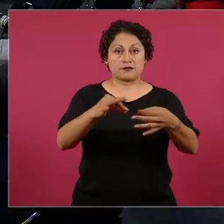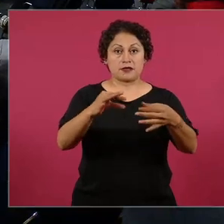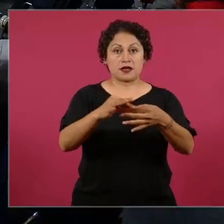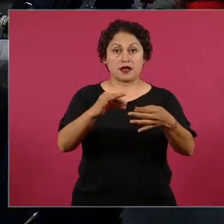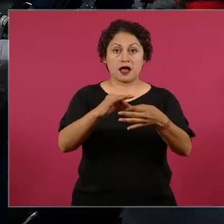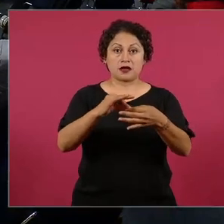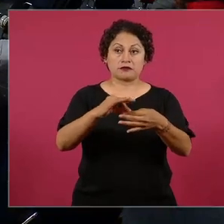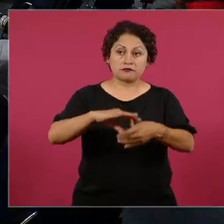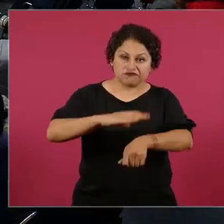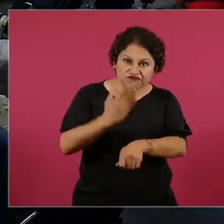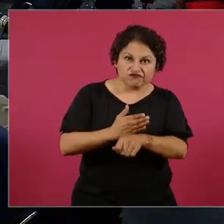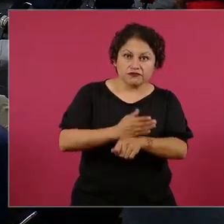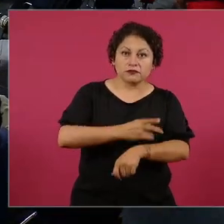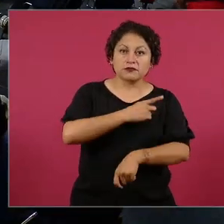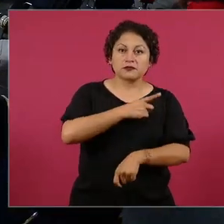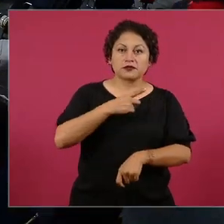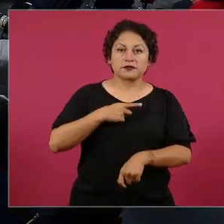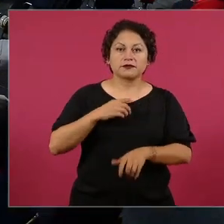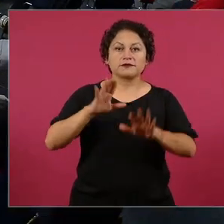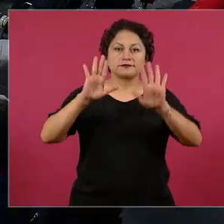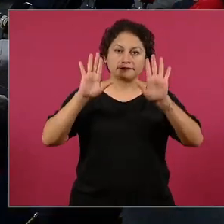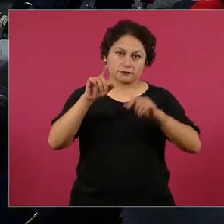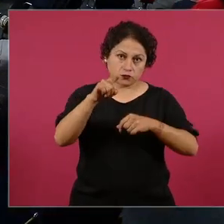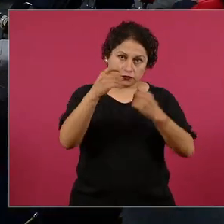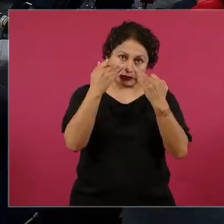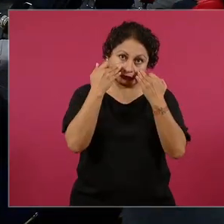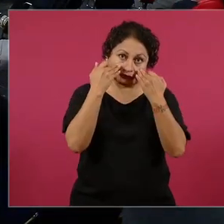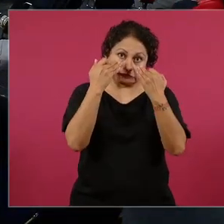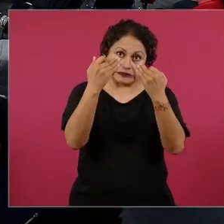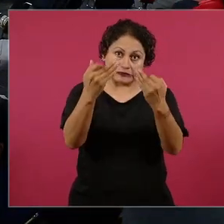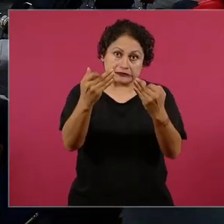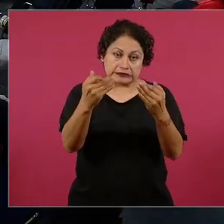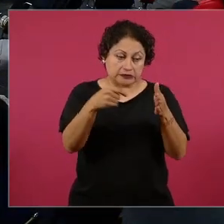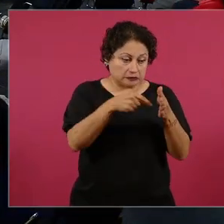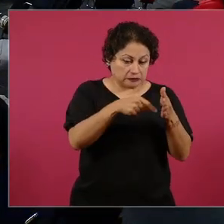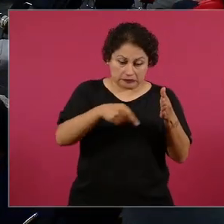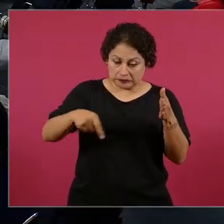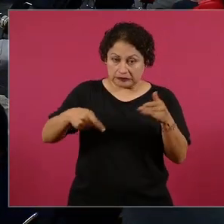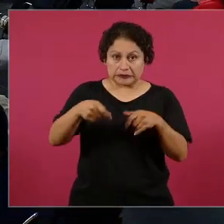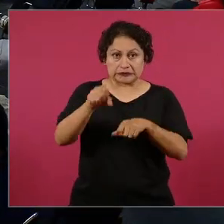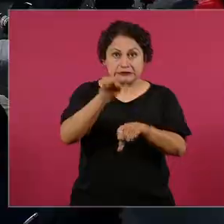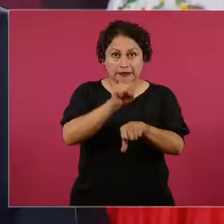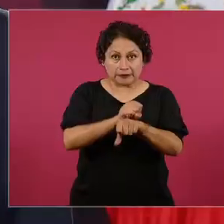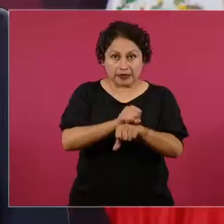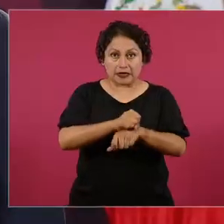hecho en estos días los jueces. Y eso que están en huelga,